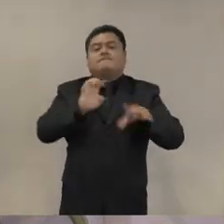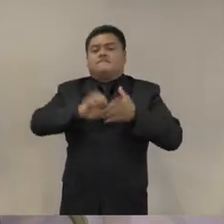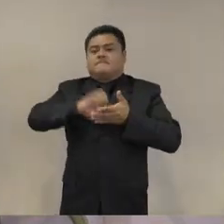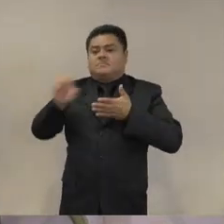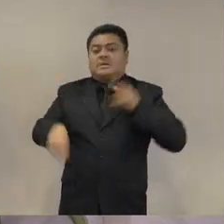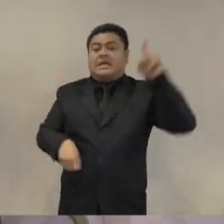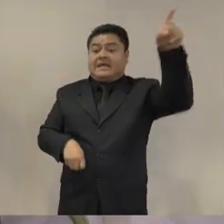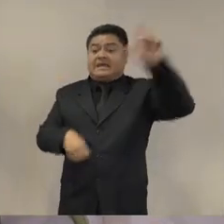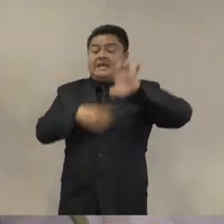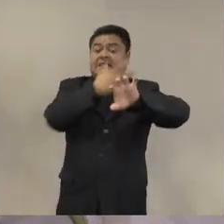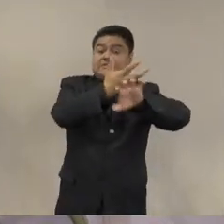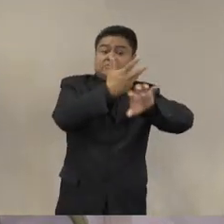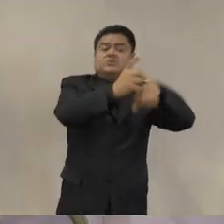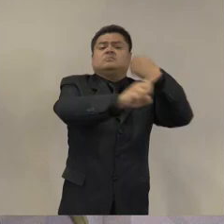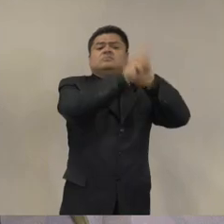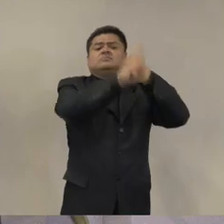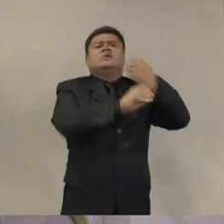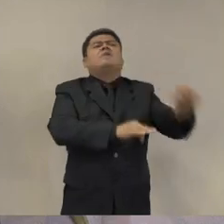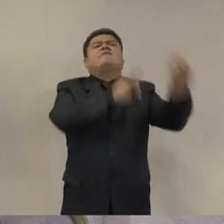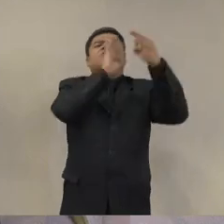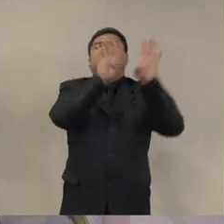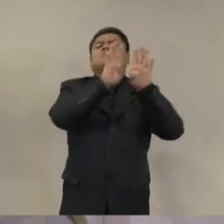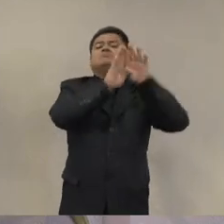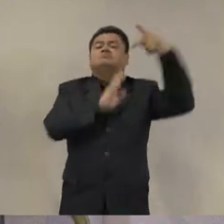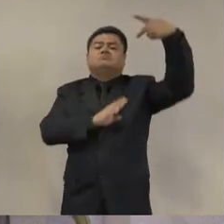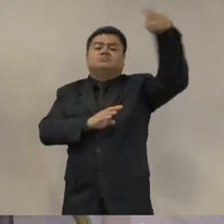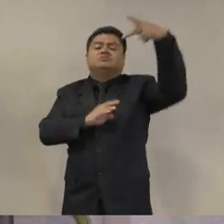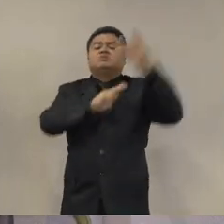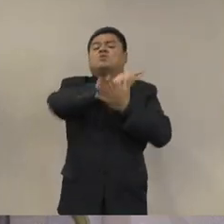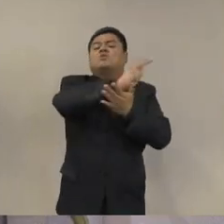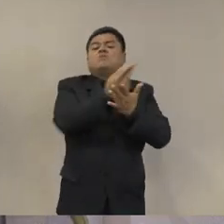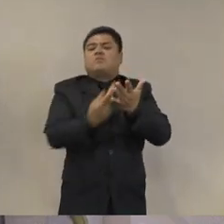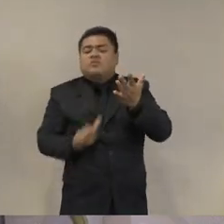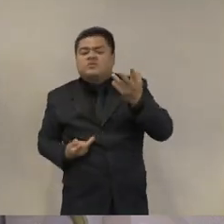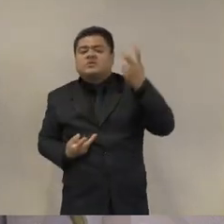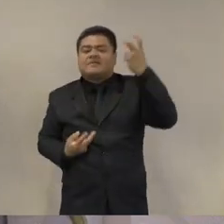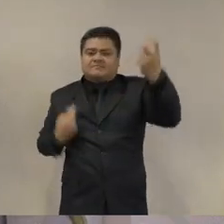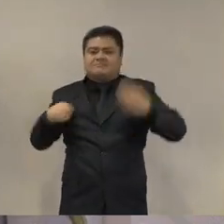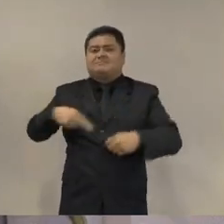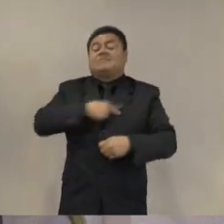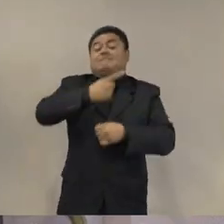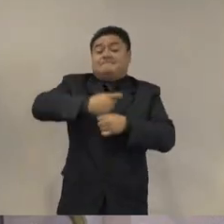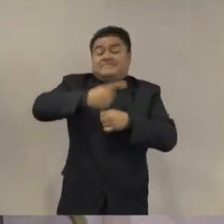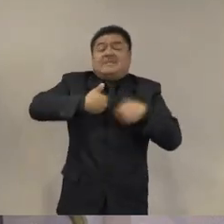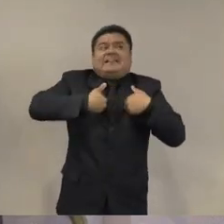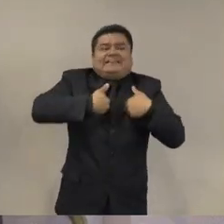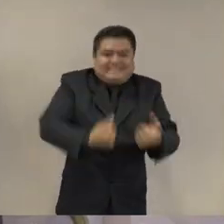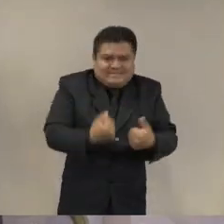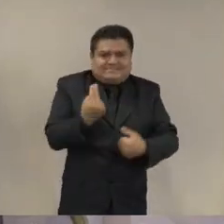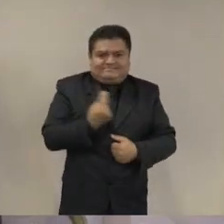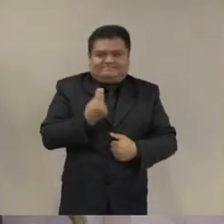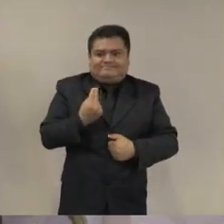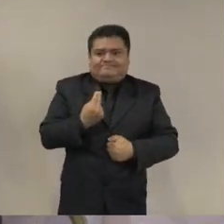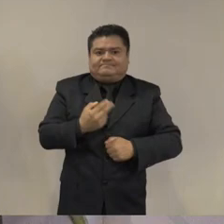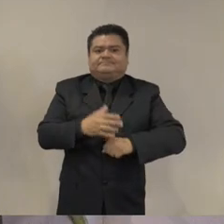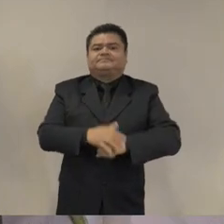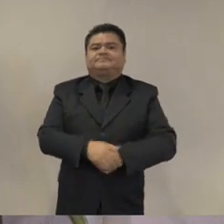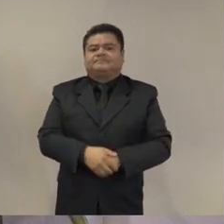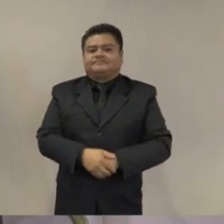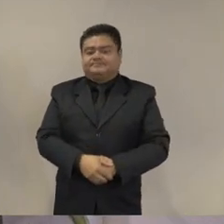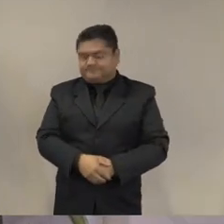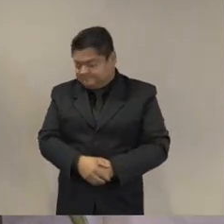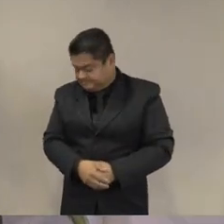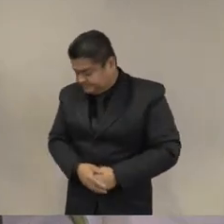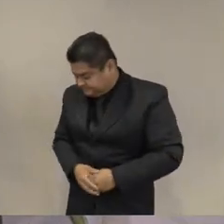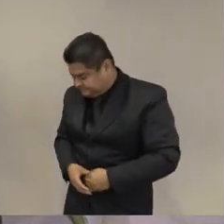política pública en Estados Unidos para atender y lidiar con estos problemas esta tendencia se